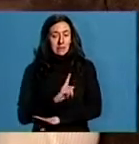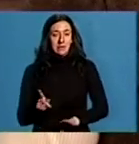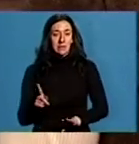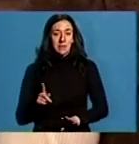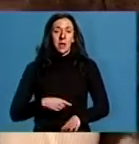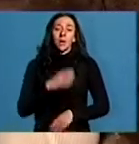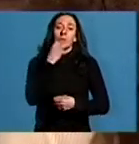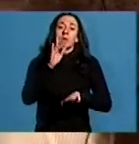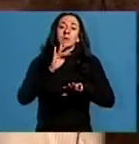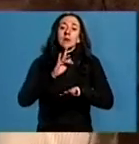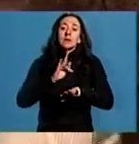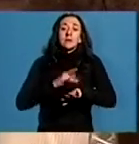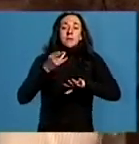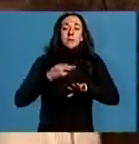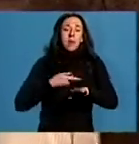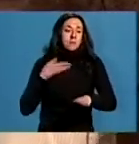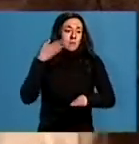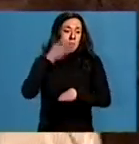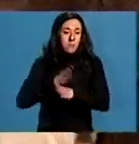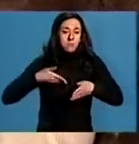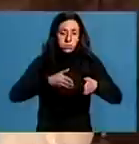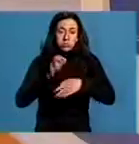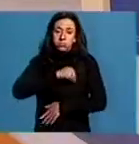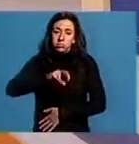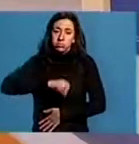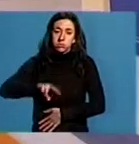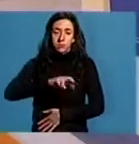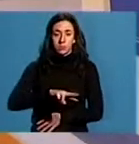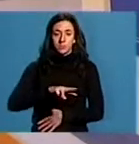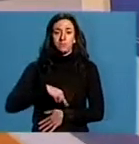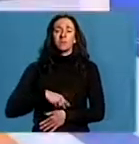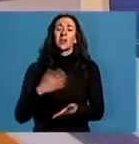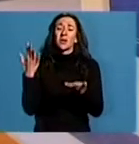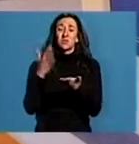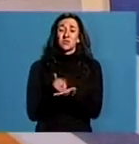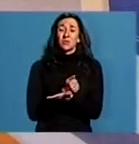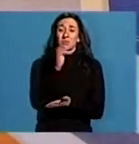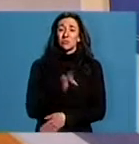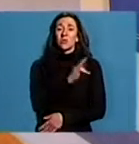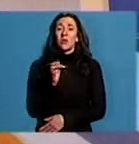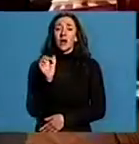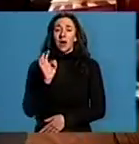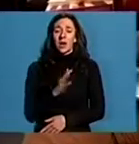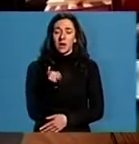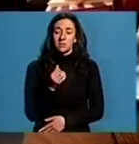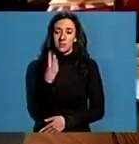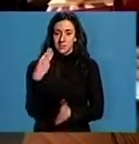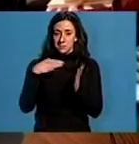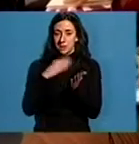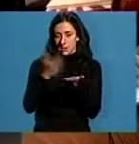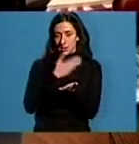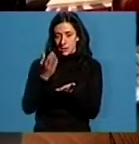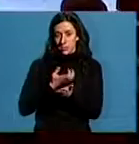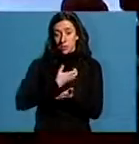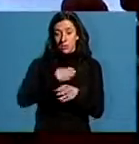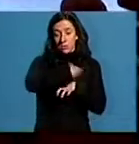pues esa sensibilidad, tanto asistindo a recorrer tramos como aquí. En total, editaránse miles exemplares que se repartirán en todos os concellos polos que pasan